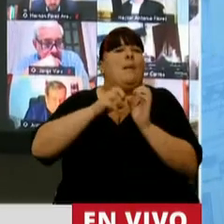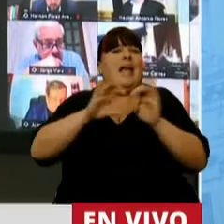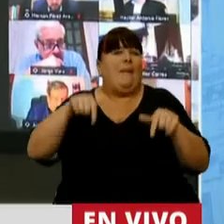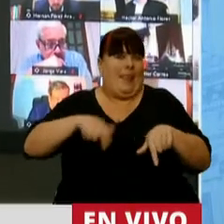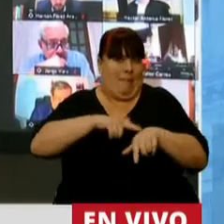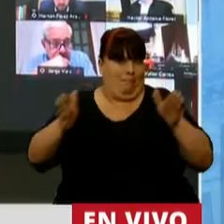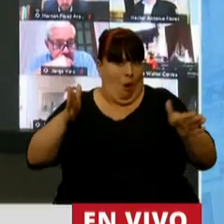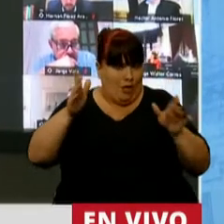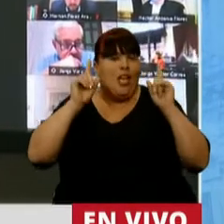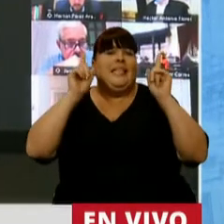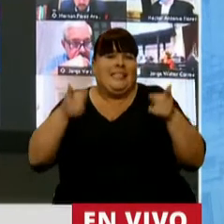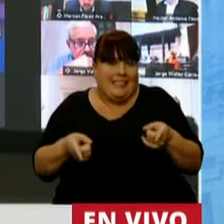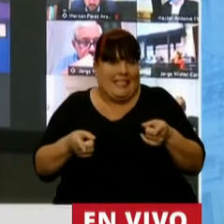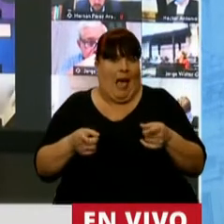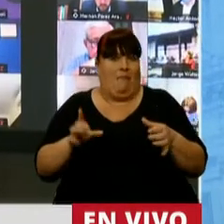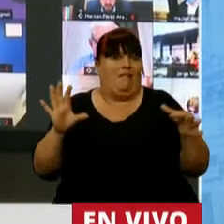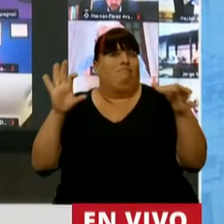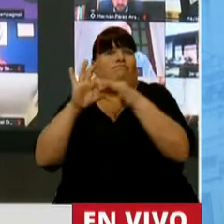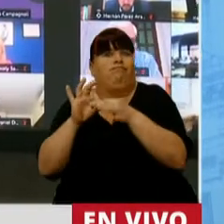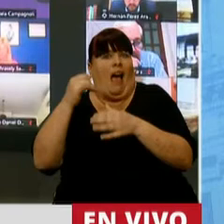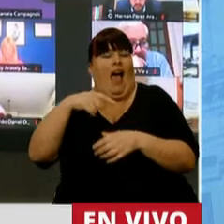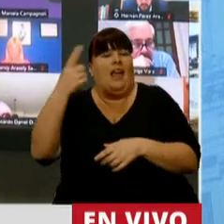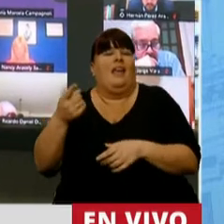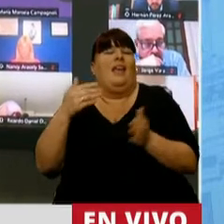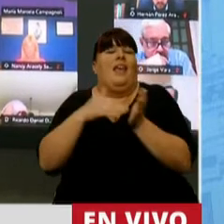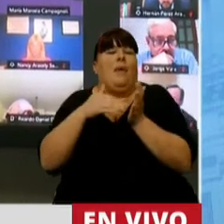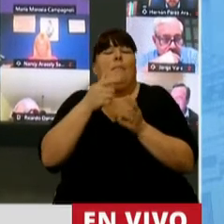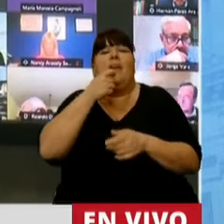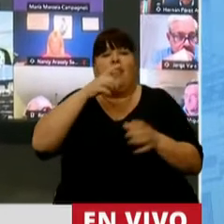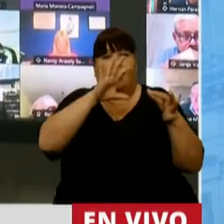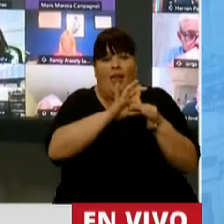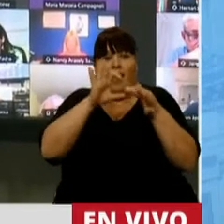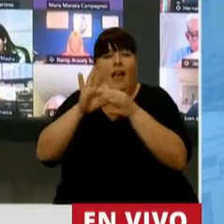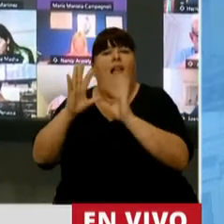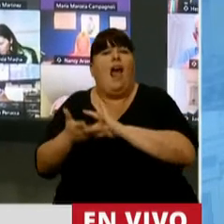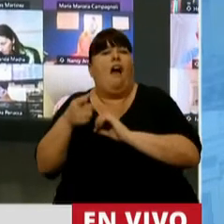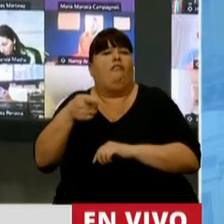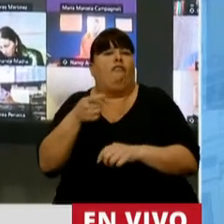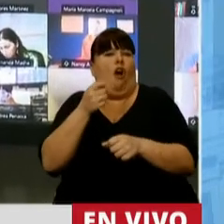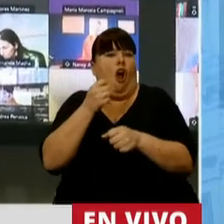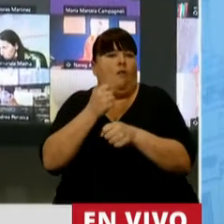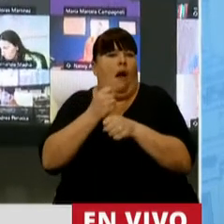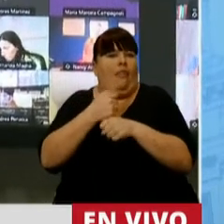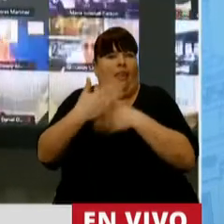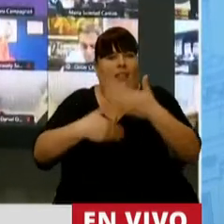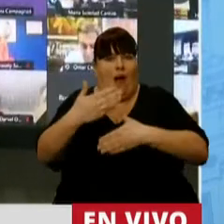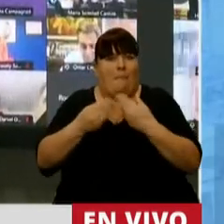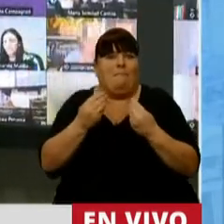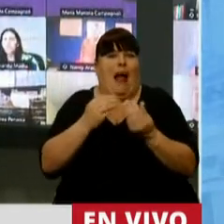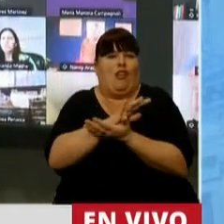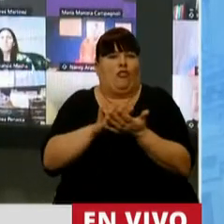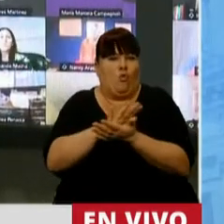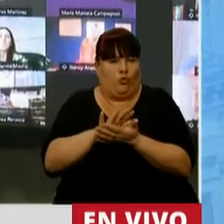son contemporáneas y que también son conexas y que condicionan entre sí a las herramientas que podemos utilizar para